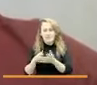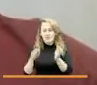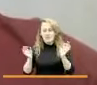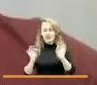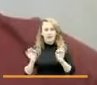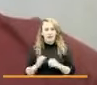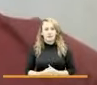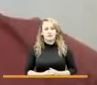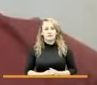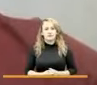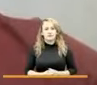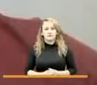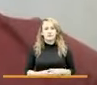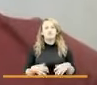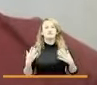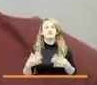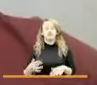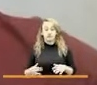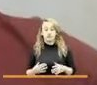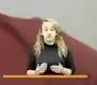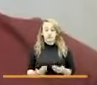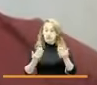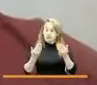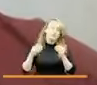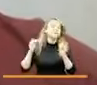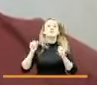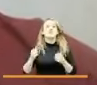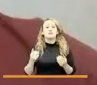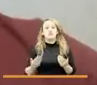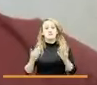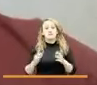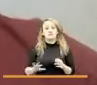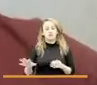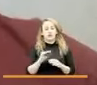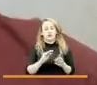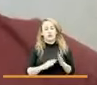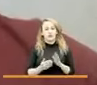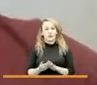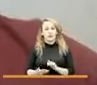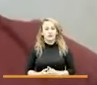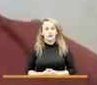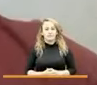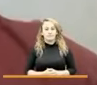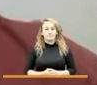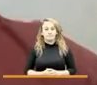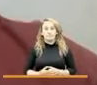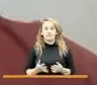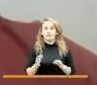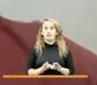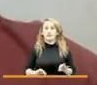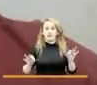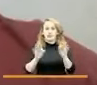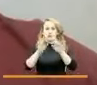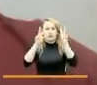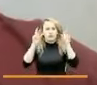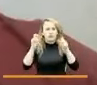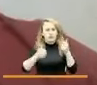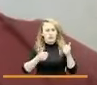ha generado pues beneficio para la comunidad una de las cosas importantes de resaltar